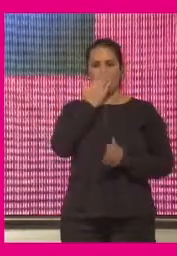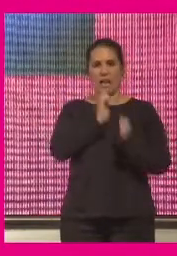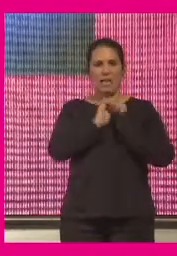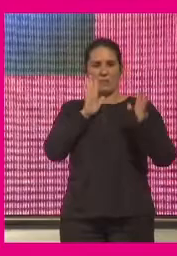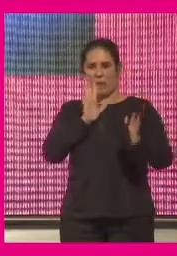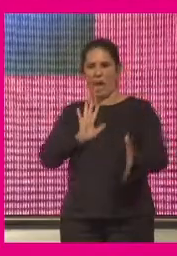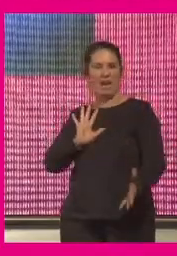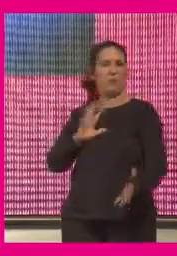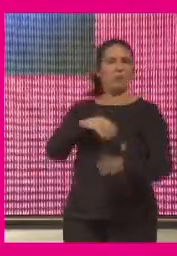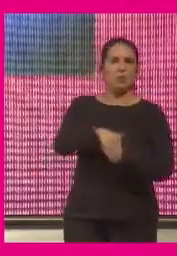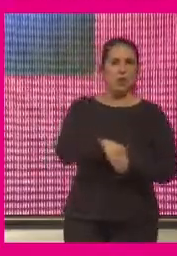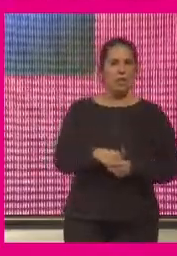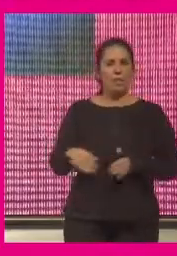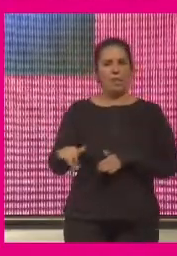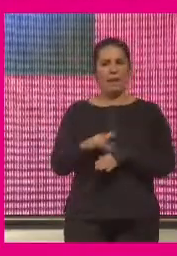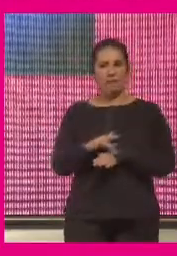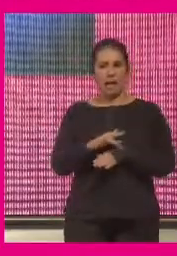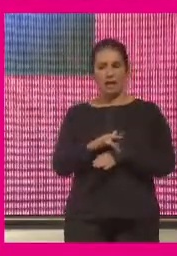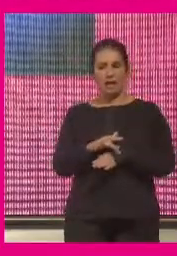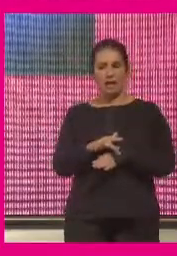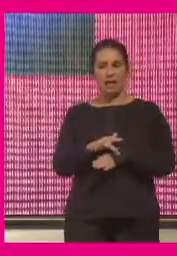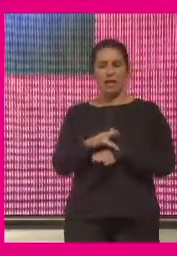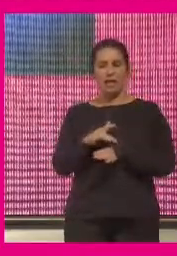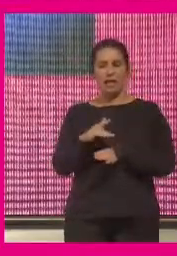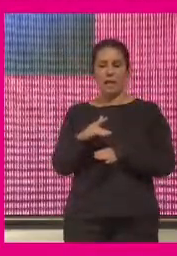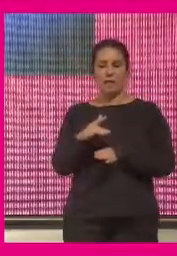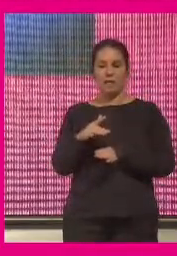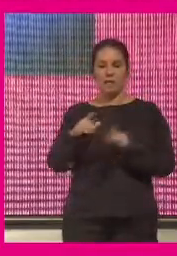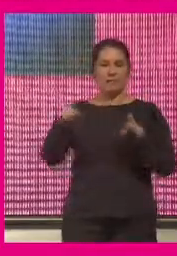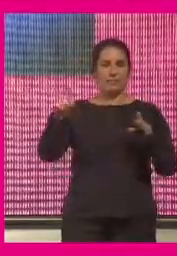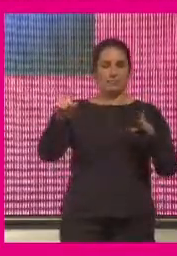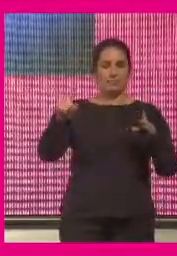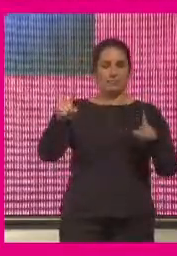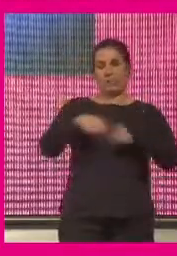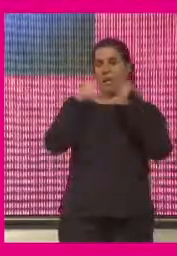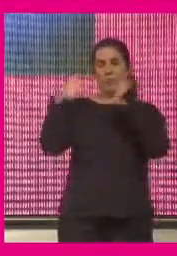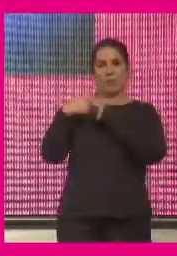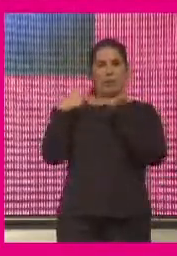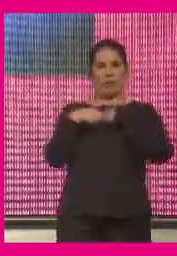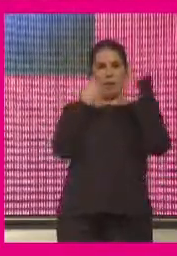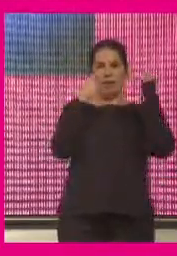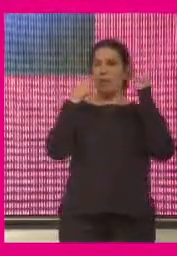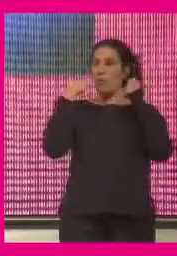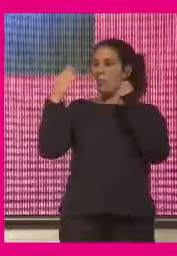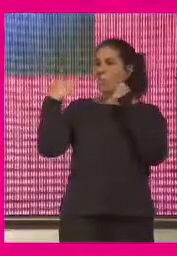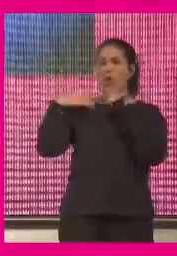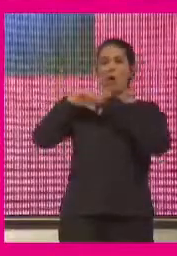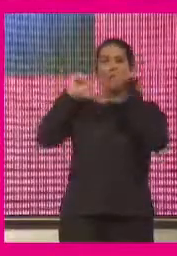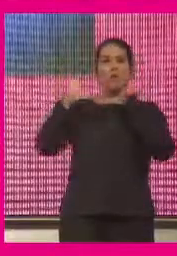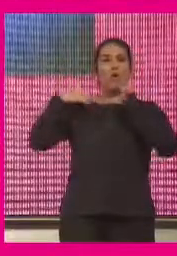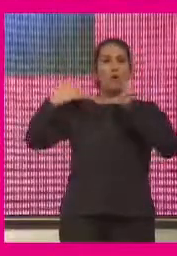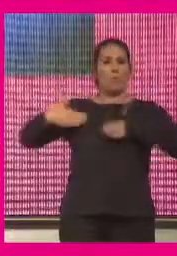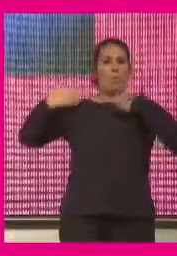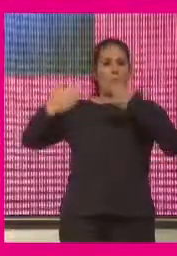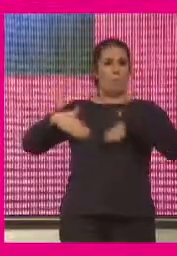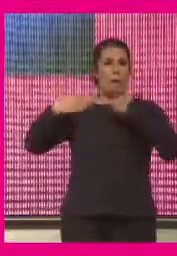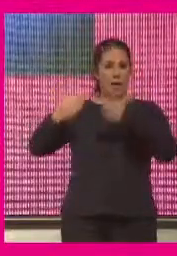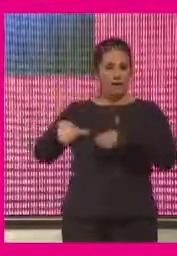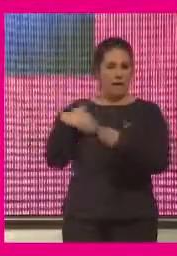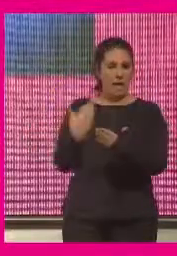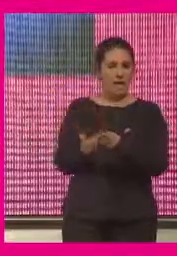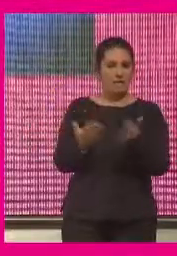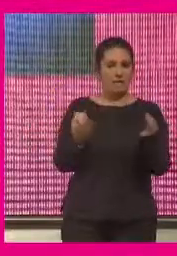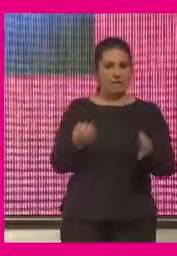digital que ha trastornado probablemente muchos de los parámetros que venían acompañando hasta el momento la